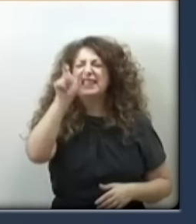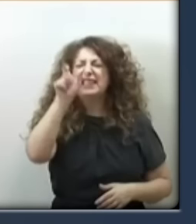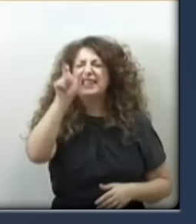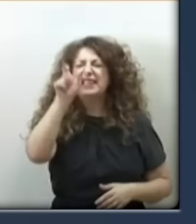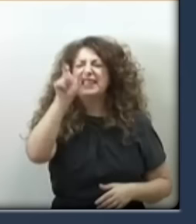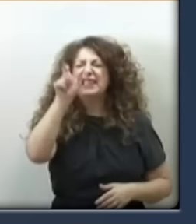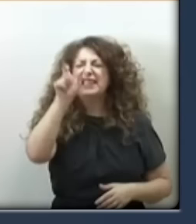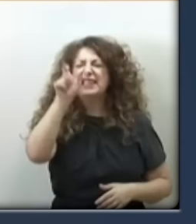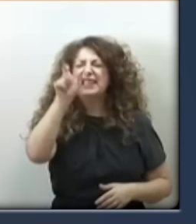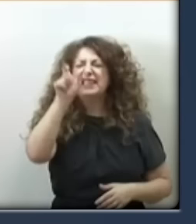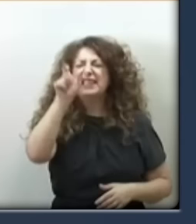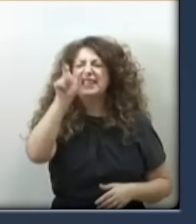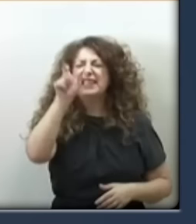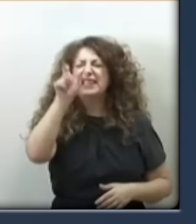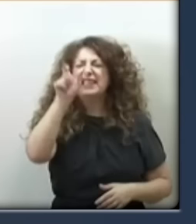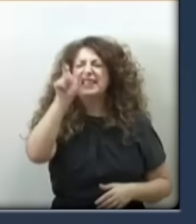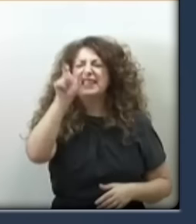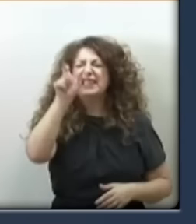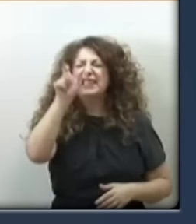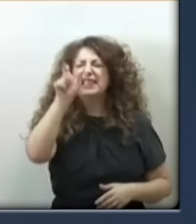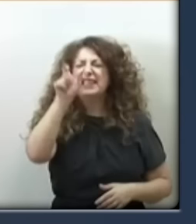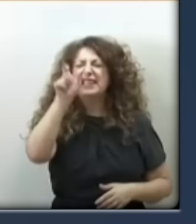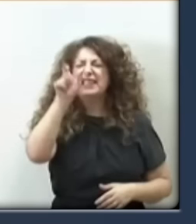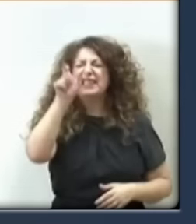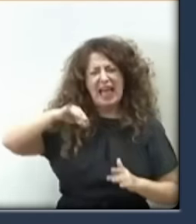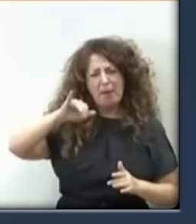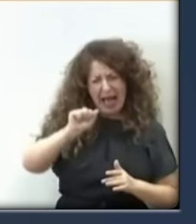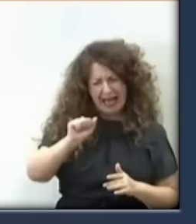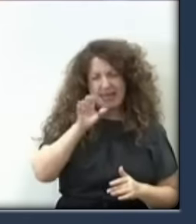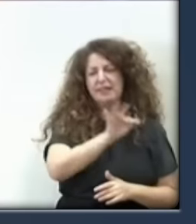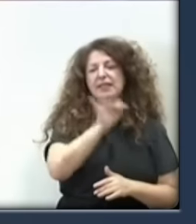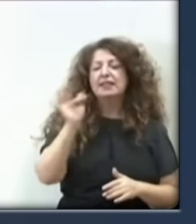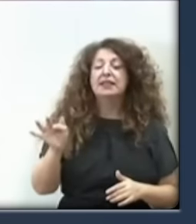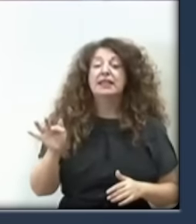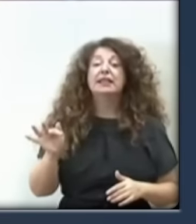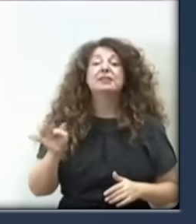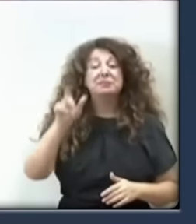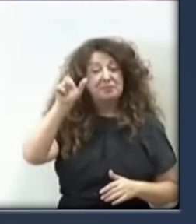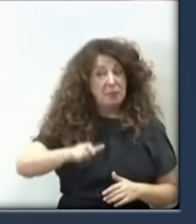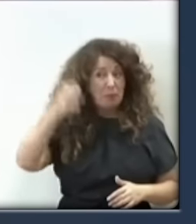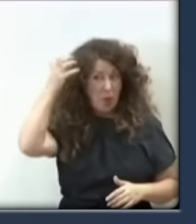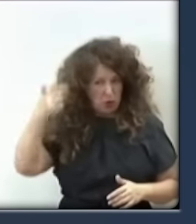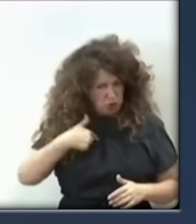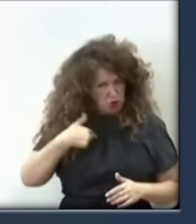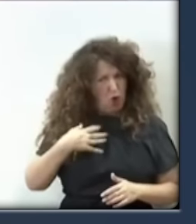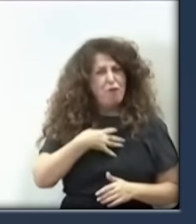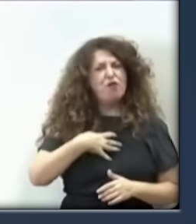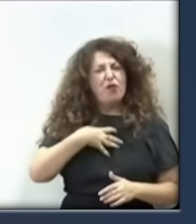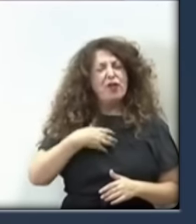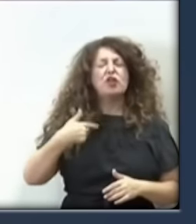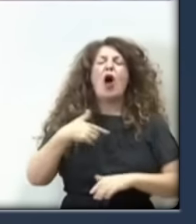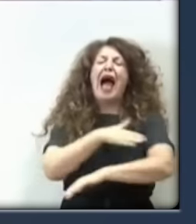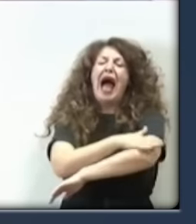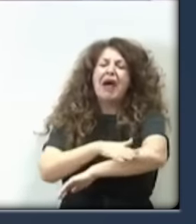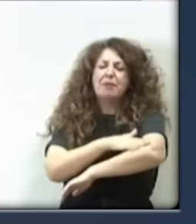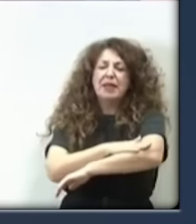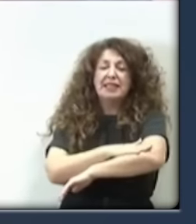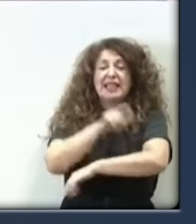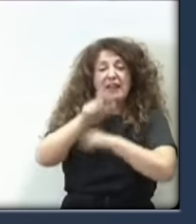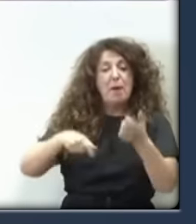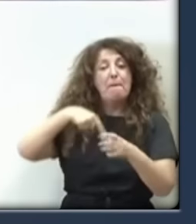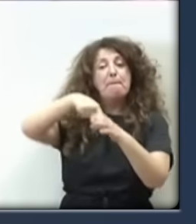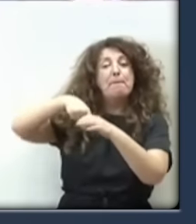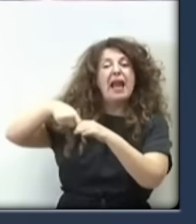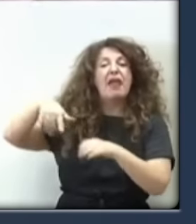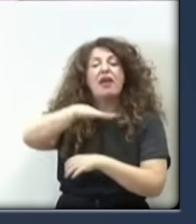legislativa. Pero que los que gobiernan son ellos, no el Partido Popular. Señora Montero, soy funcionario, soy administrador civil del Estado con plaza en la agencia